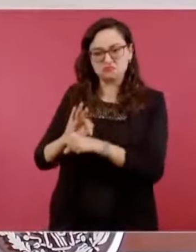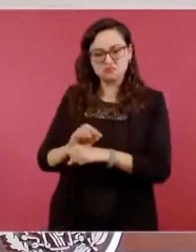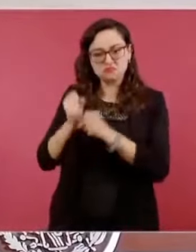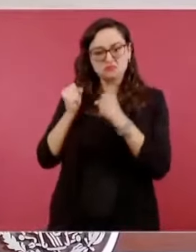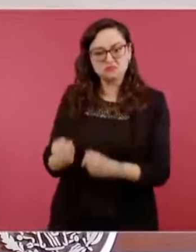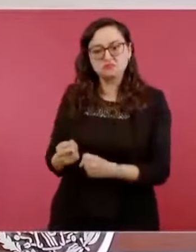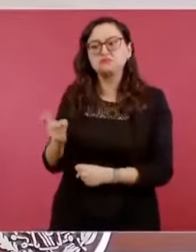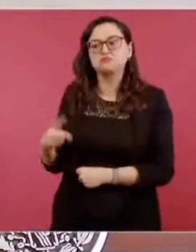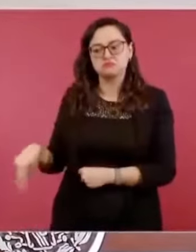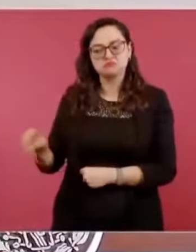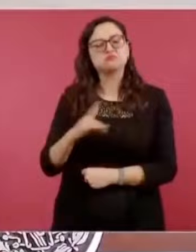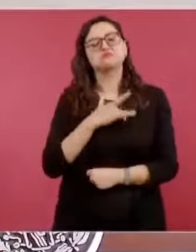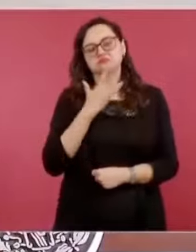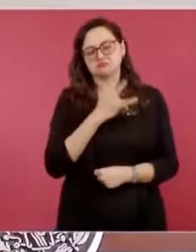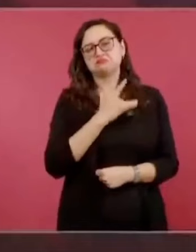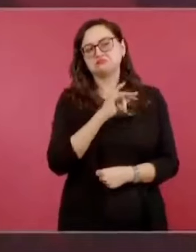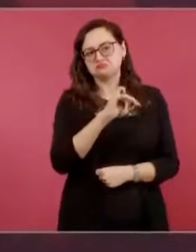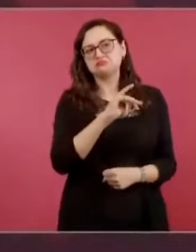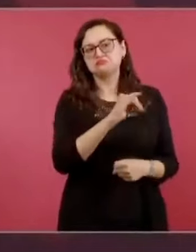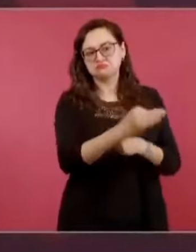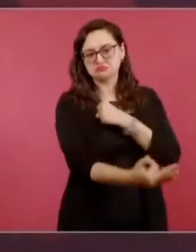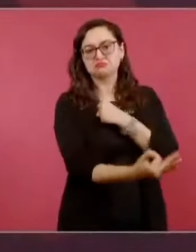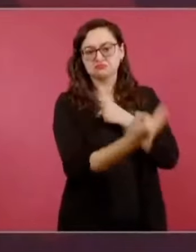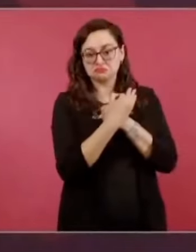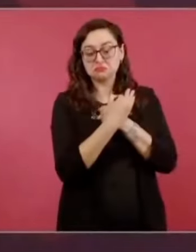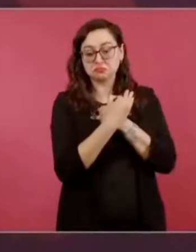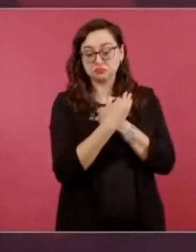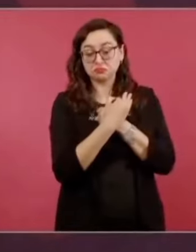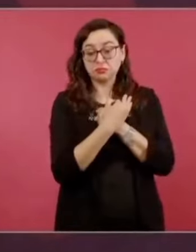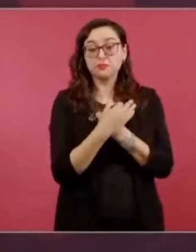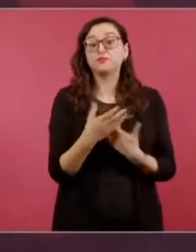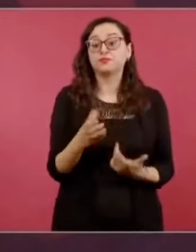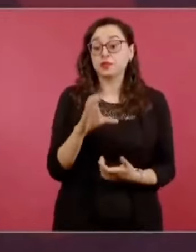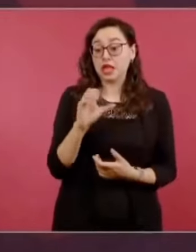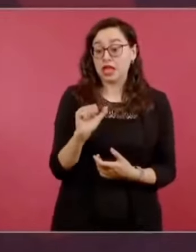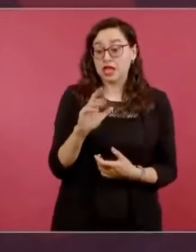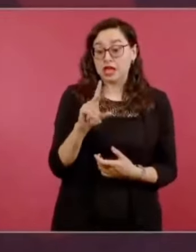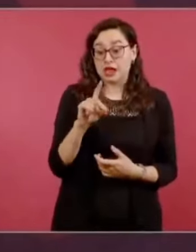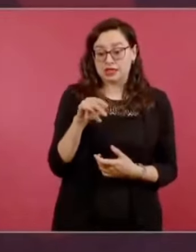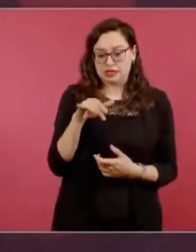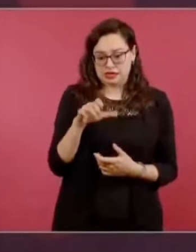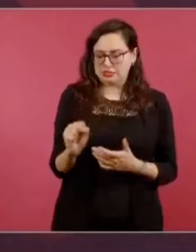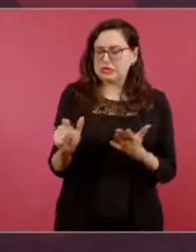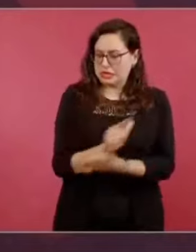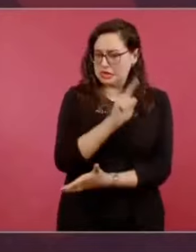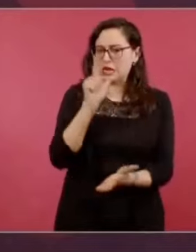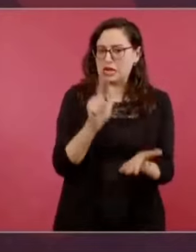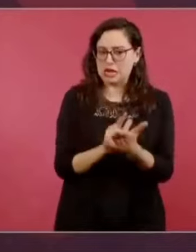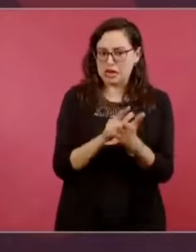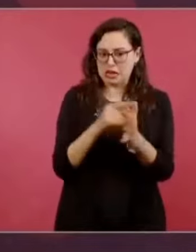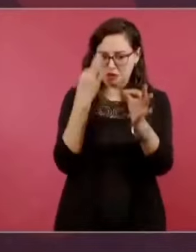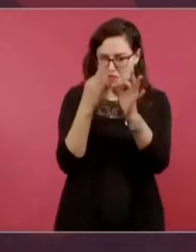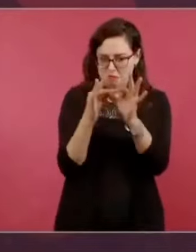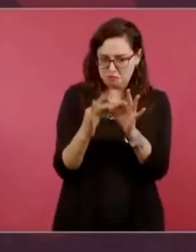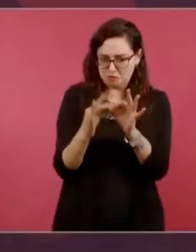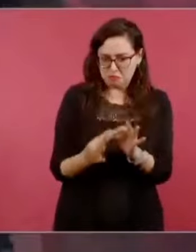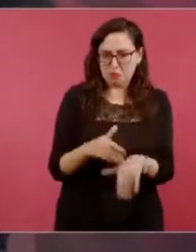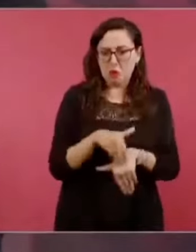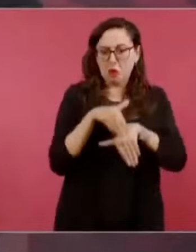Con estricto apego a la ley, Cárdenas respetó la lucha